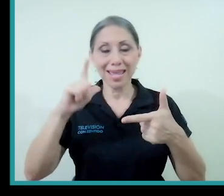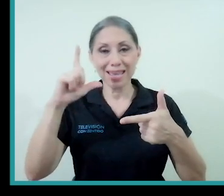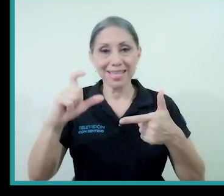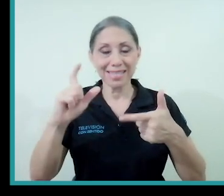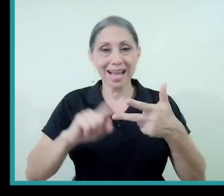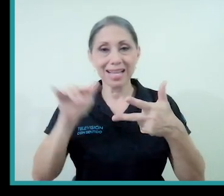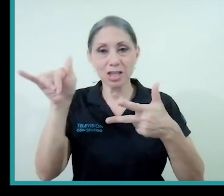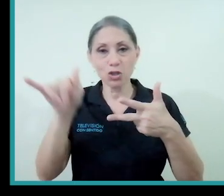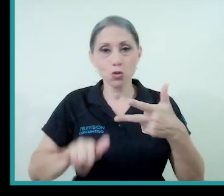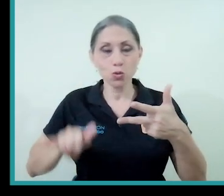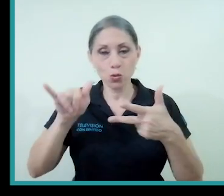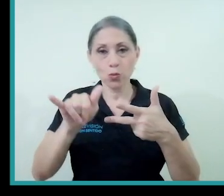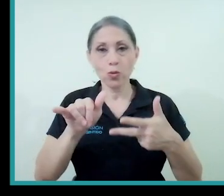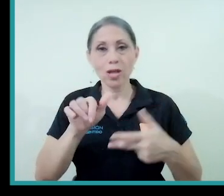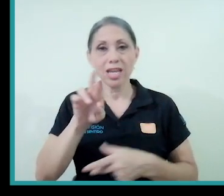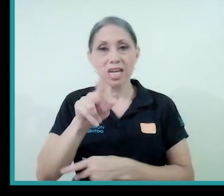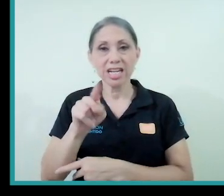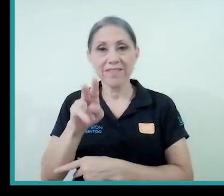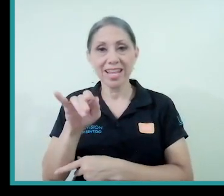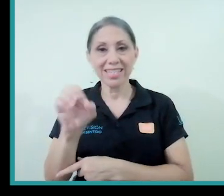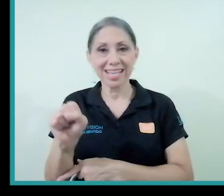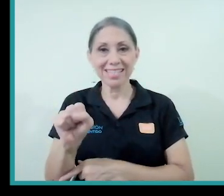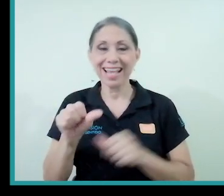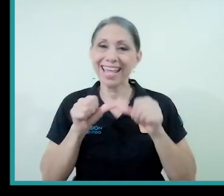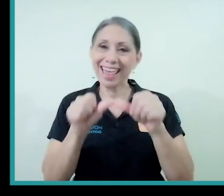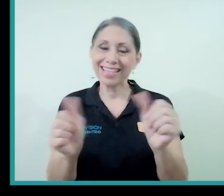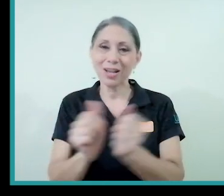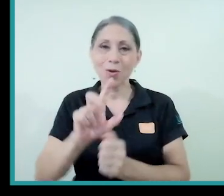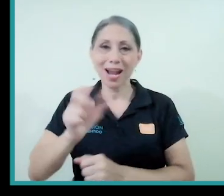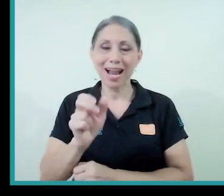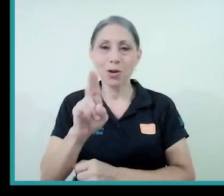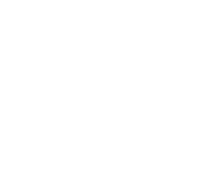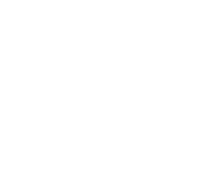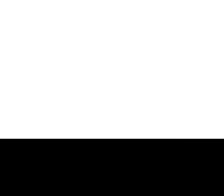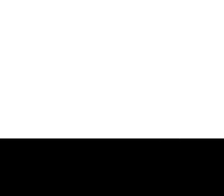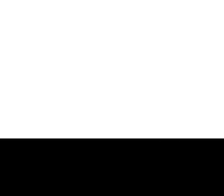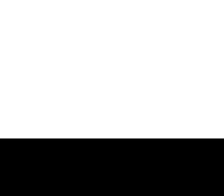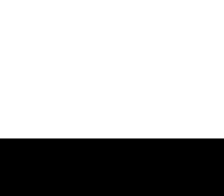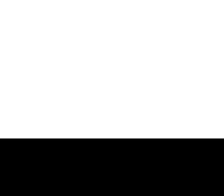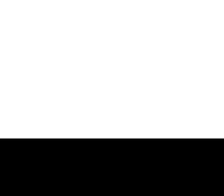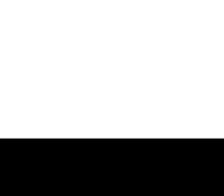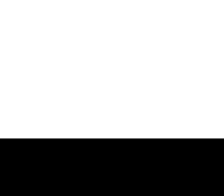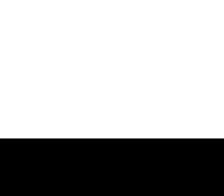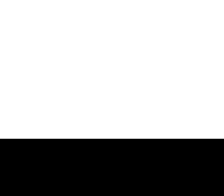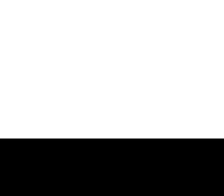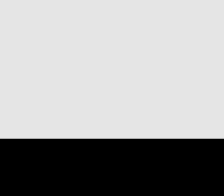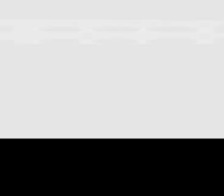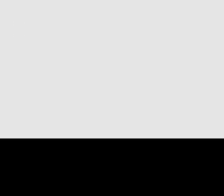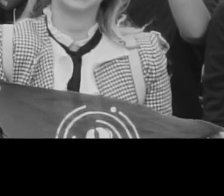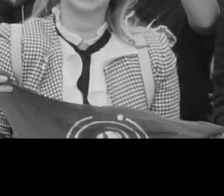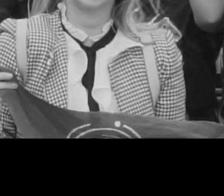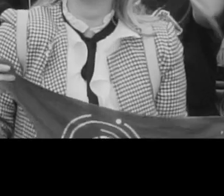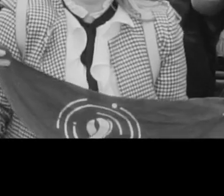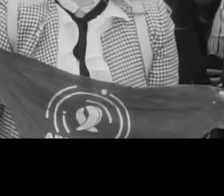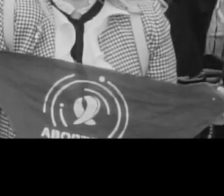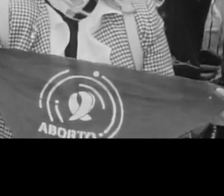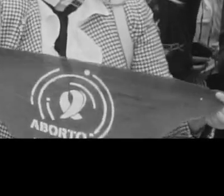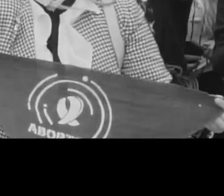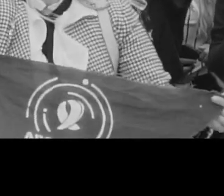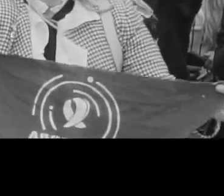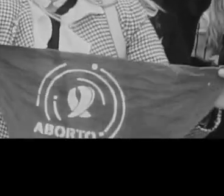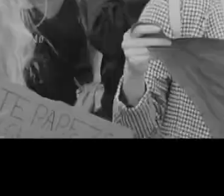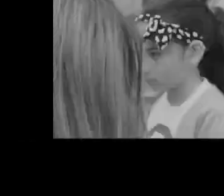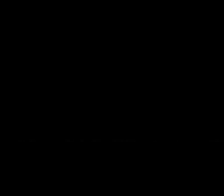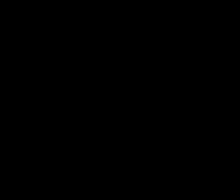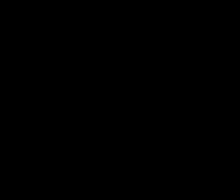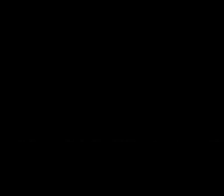Irreverencias y quédese con Canal UCR TV con sentido la cuestión la es transformar enseñar a cuestionar proponer